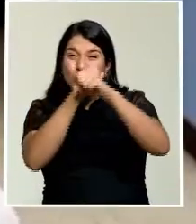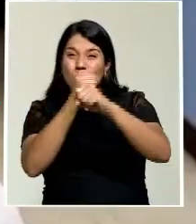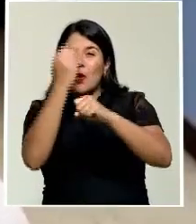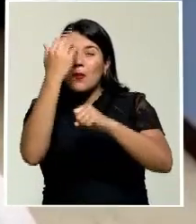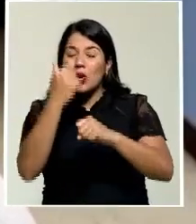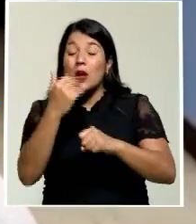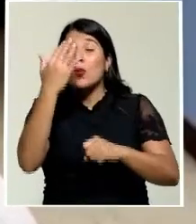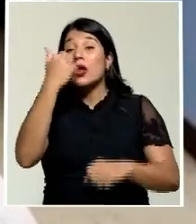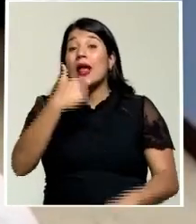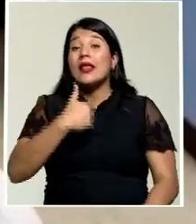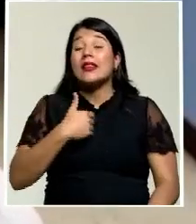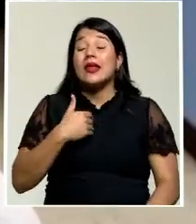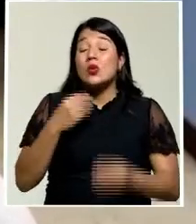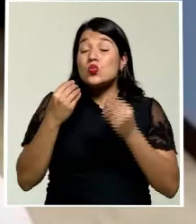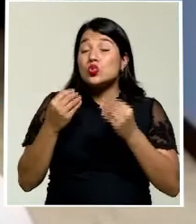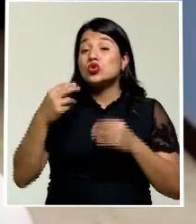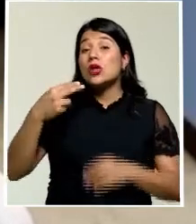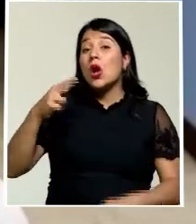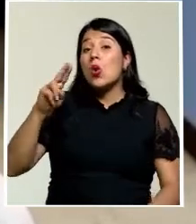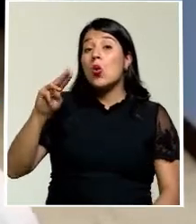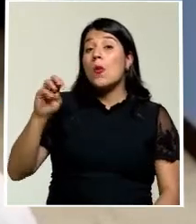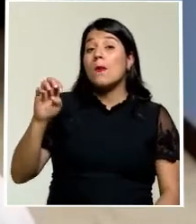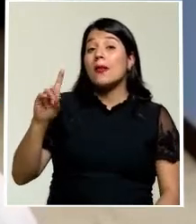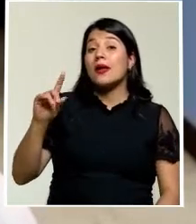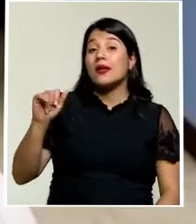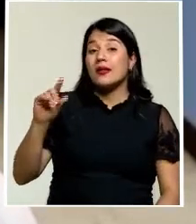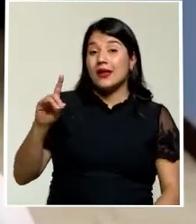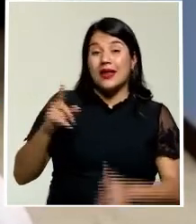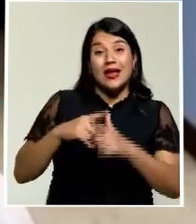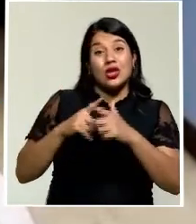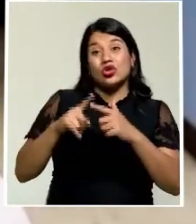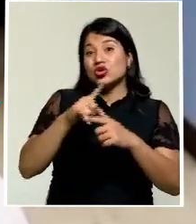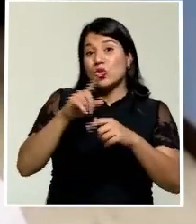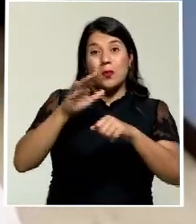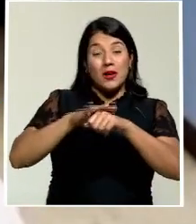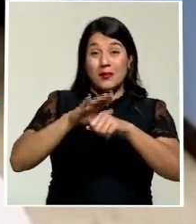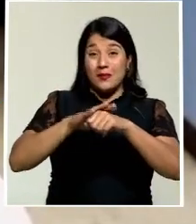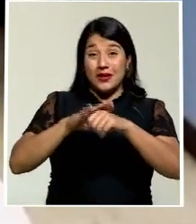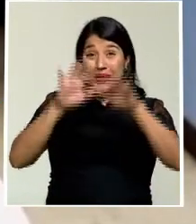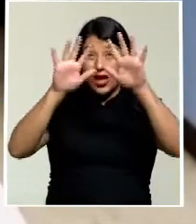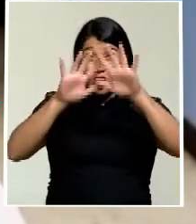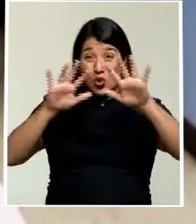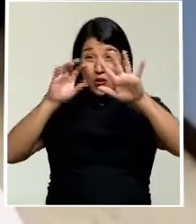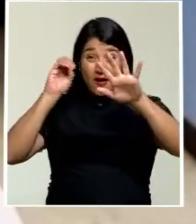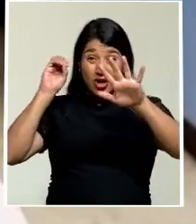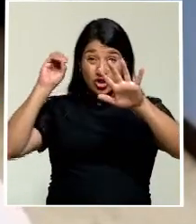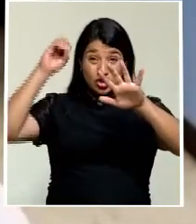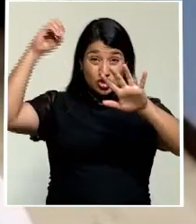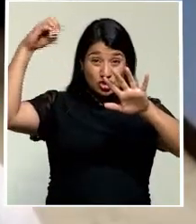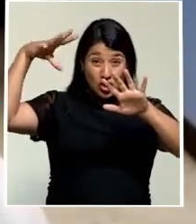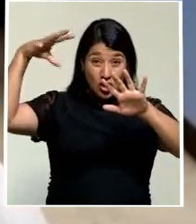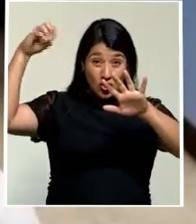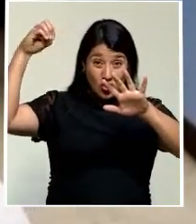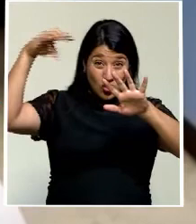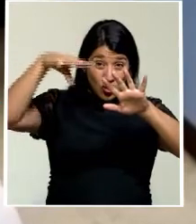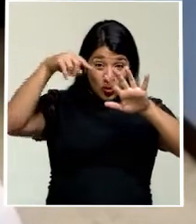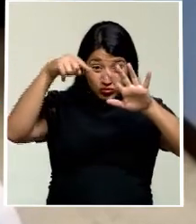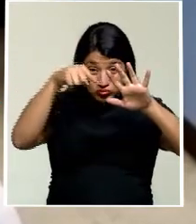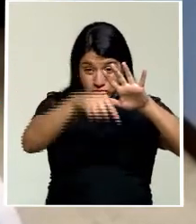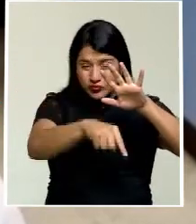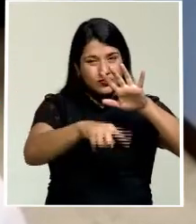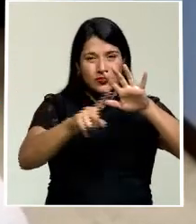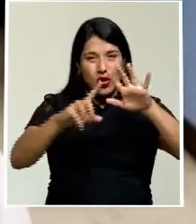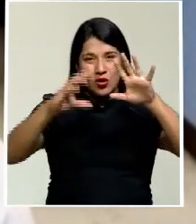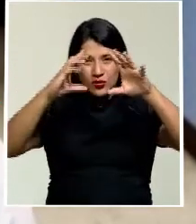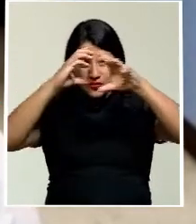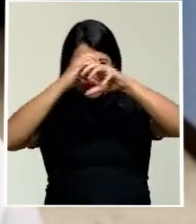humedad y no permiten que la luz del sol las atraviese, entonces se oscurece la zona. Eso se llama cumulonimbus.